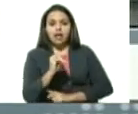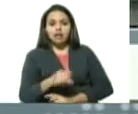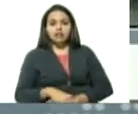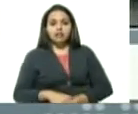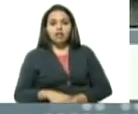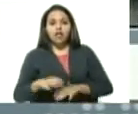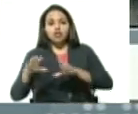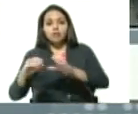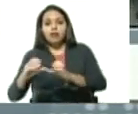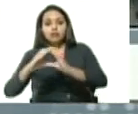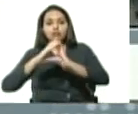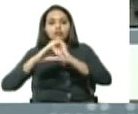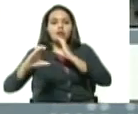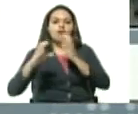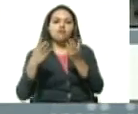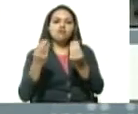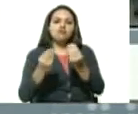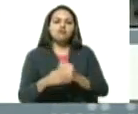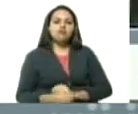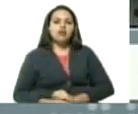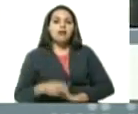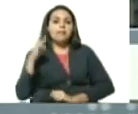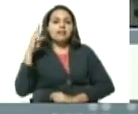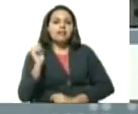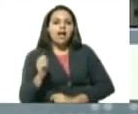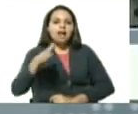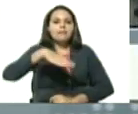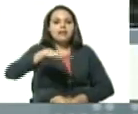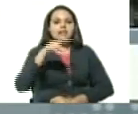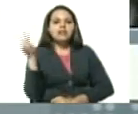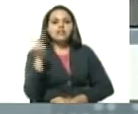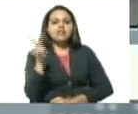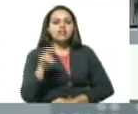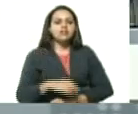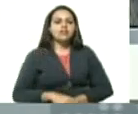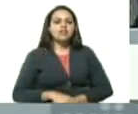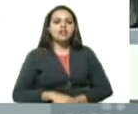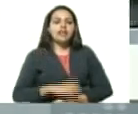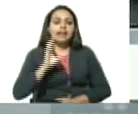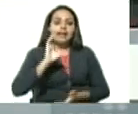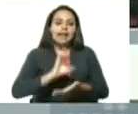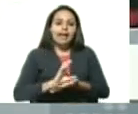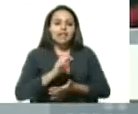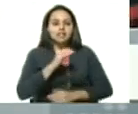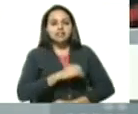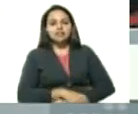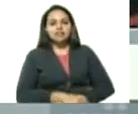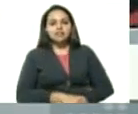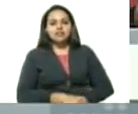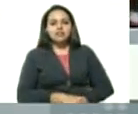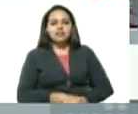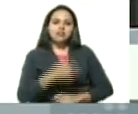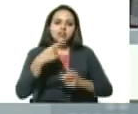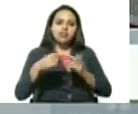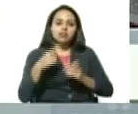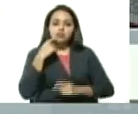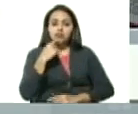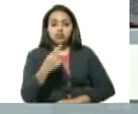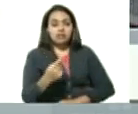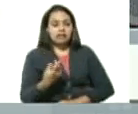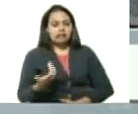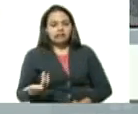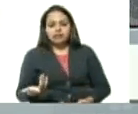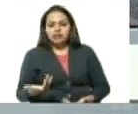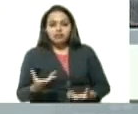autobús, gentío, en cola, en petare, en plaza Venezuela, en Catia, etcétera, etcétera, y despertó un error,